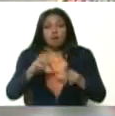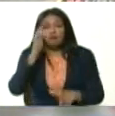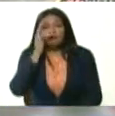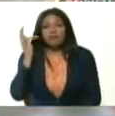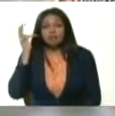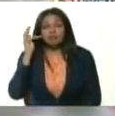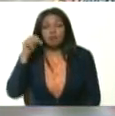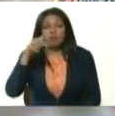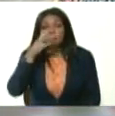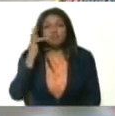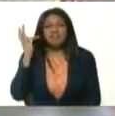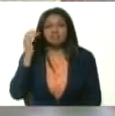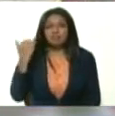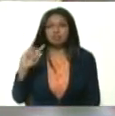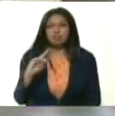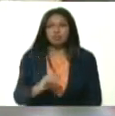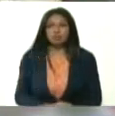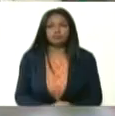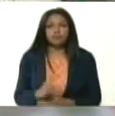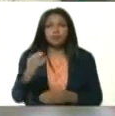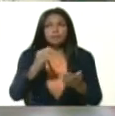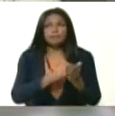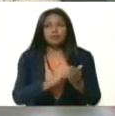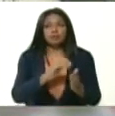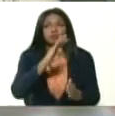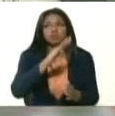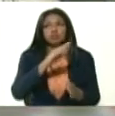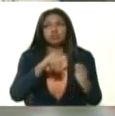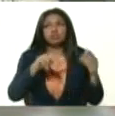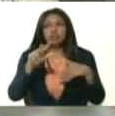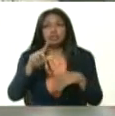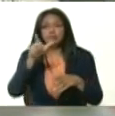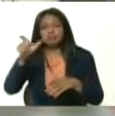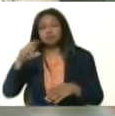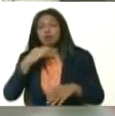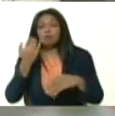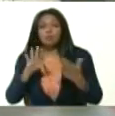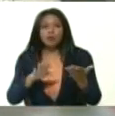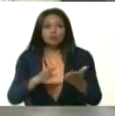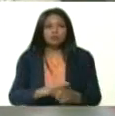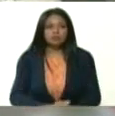Hoy Francia tuvo 1.417 fallecidos.